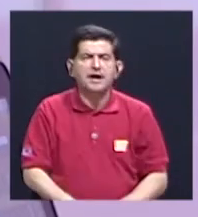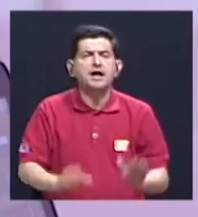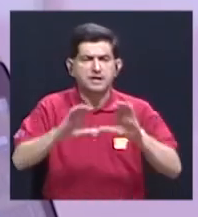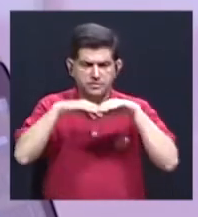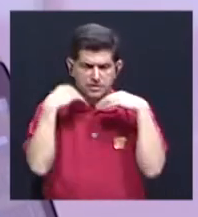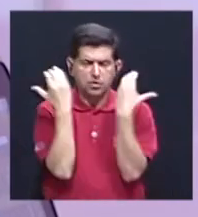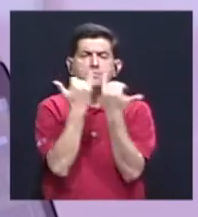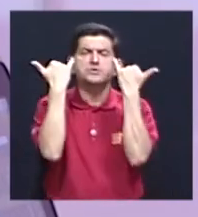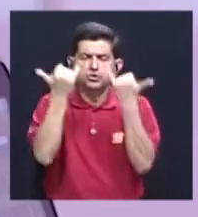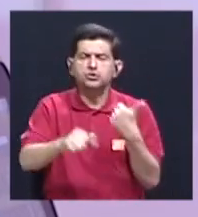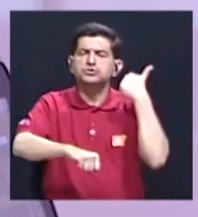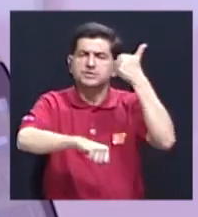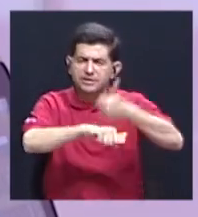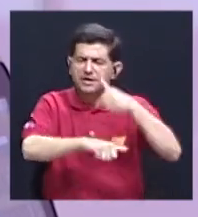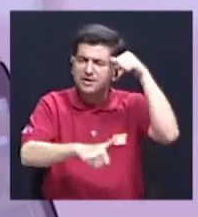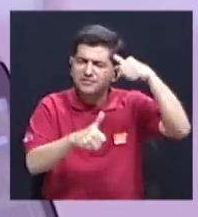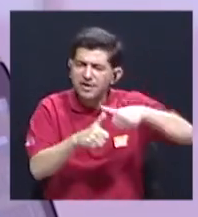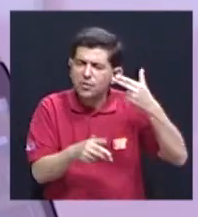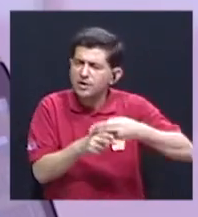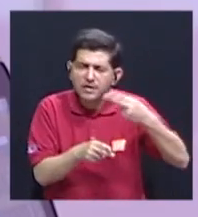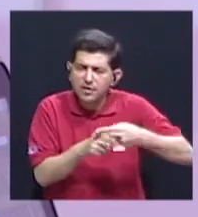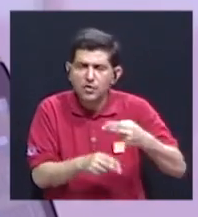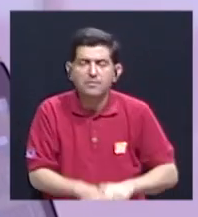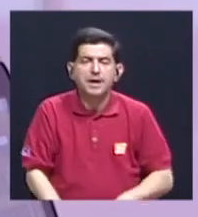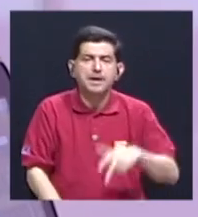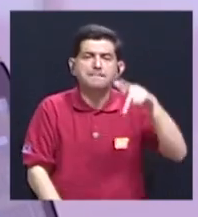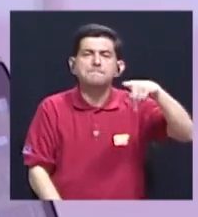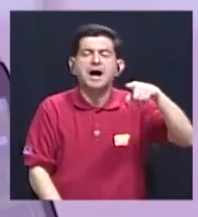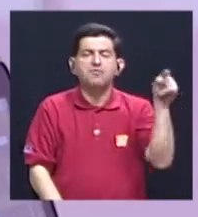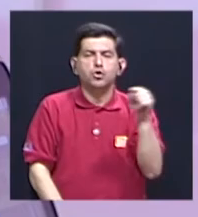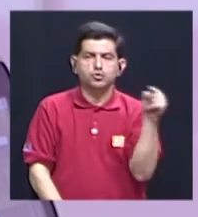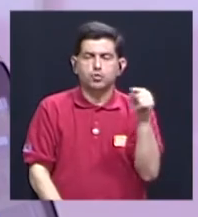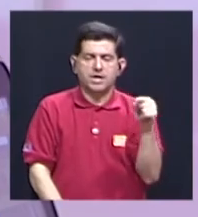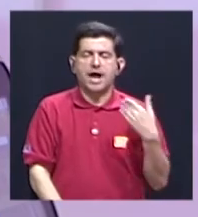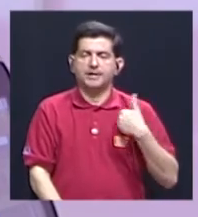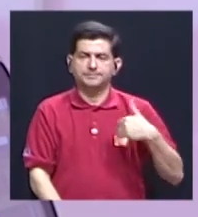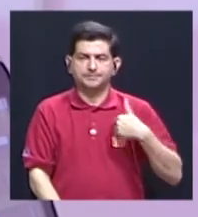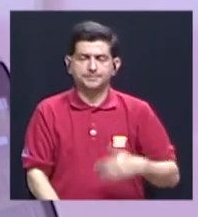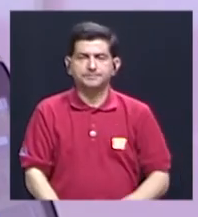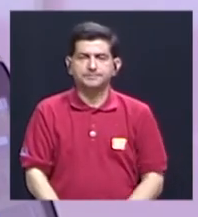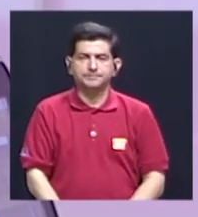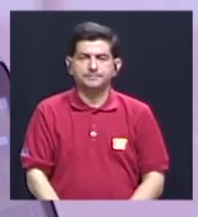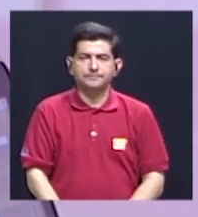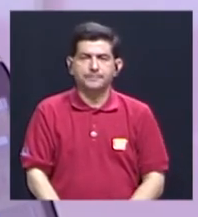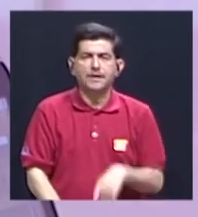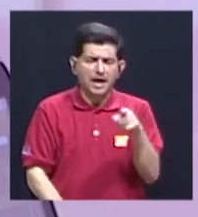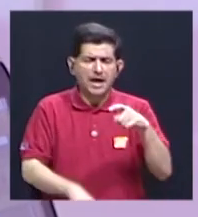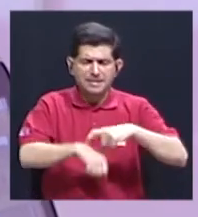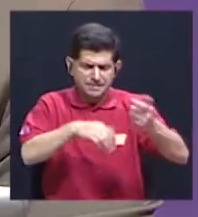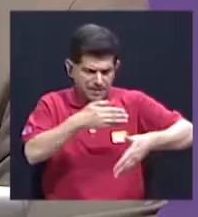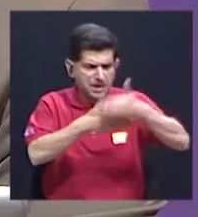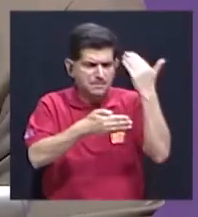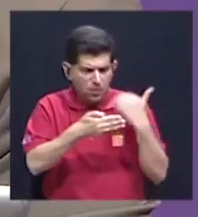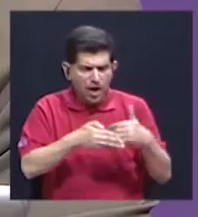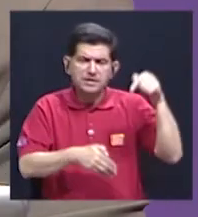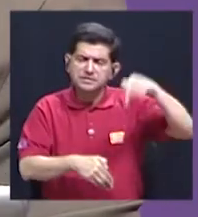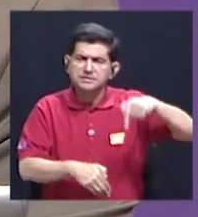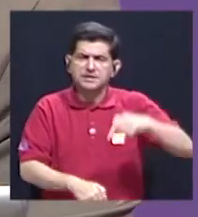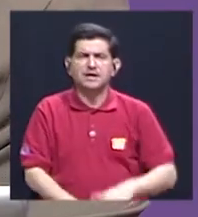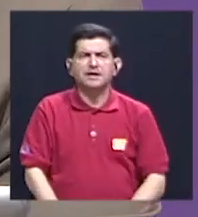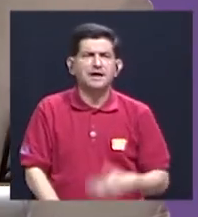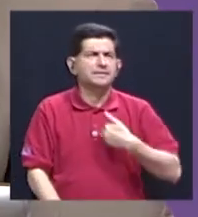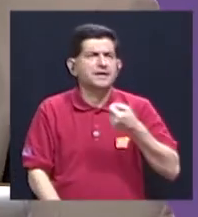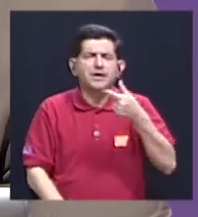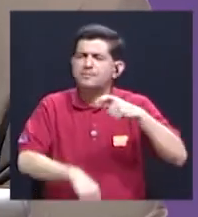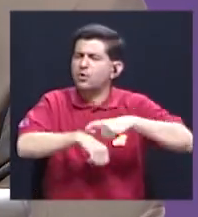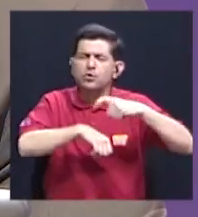conformada. ¿Recuerda algún nombre? Pablo Zúñiga. Pablo Zúñiga, muy bien. Estuvo con nosotros hace algún tiempo. Nos queda